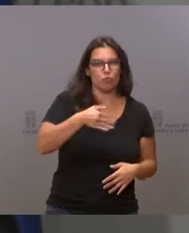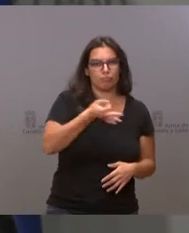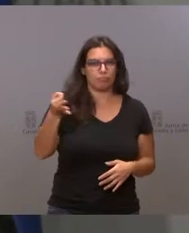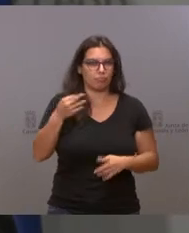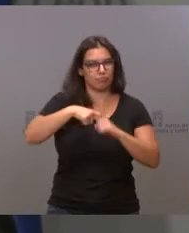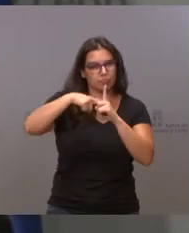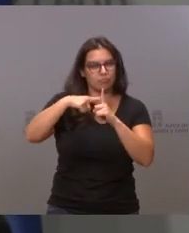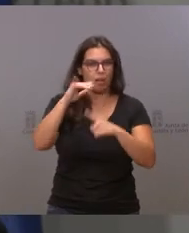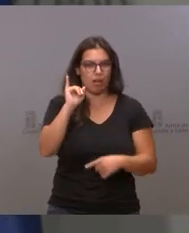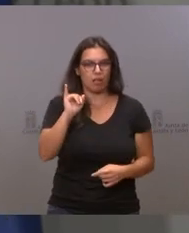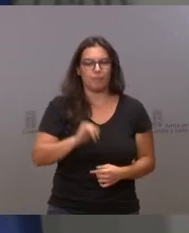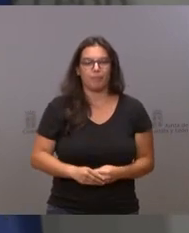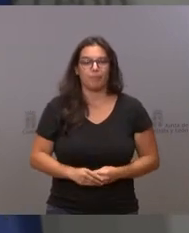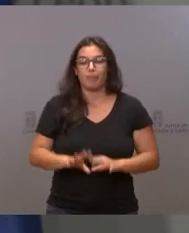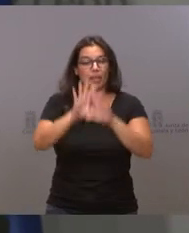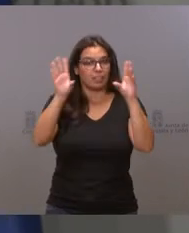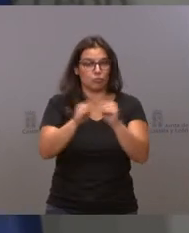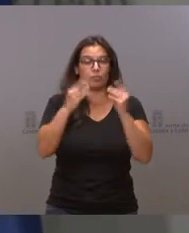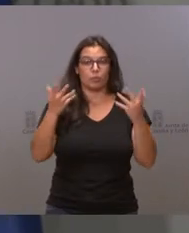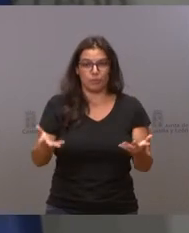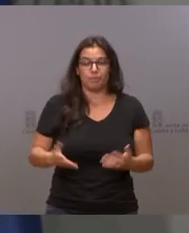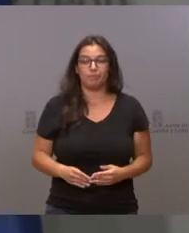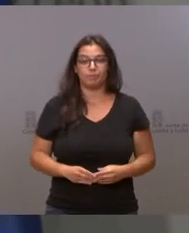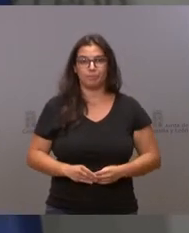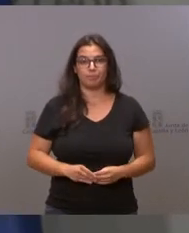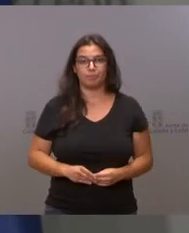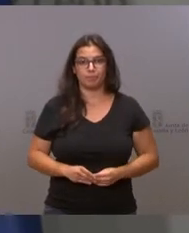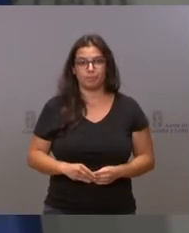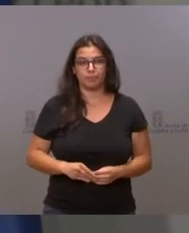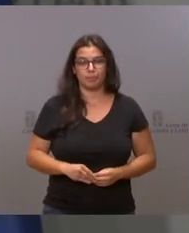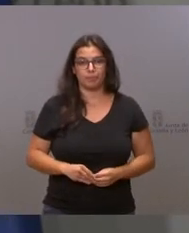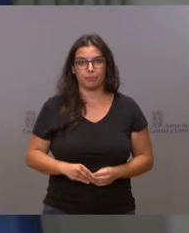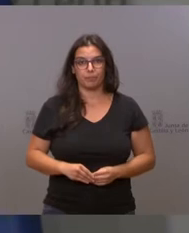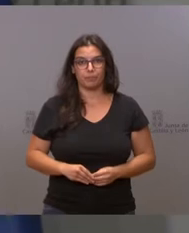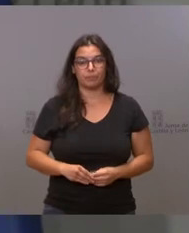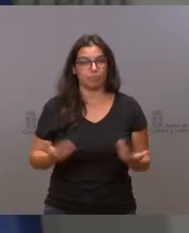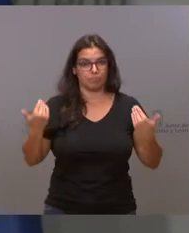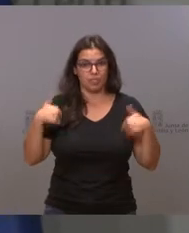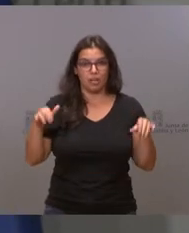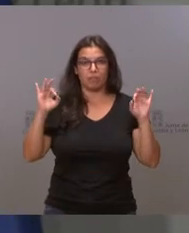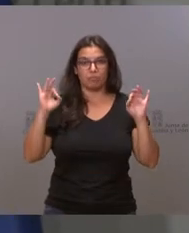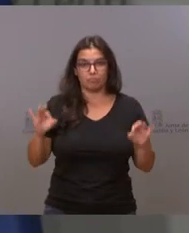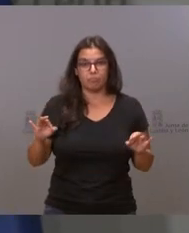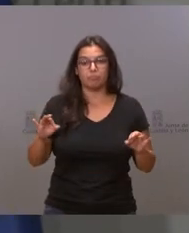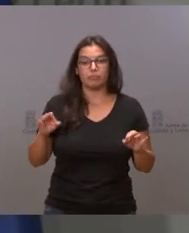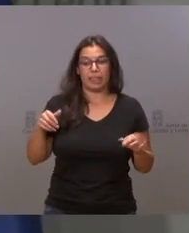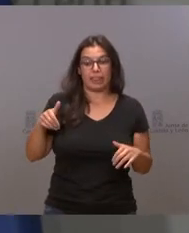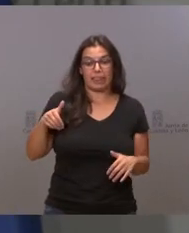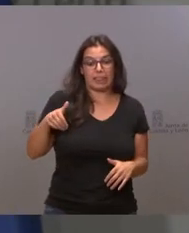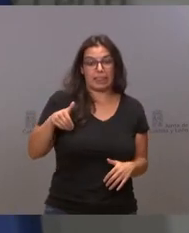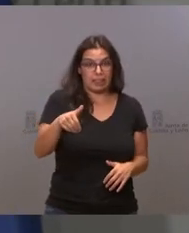lo que queremos decir es que estamos ya cada vez más cerca